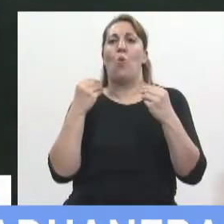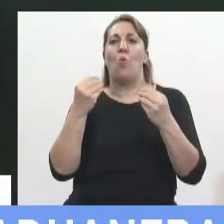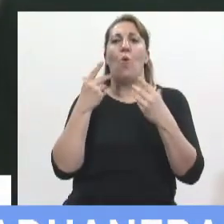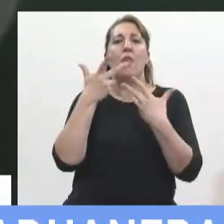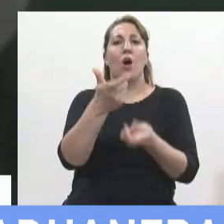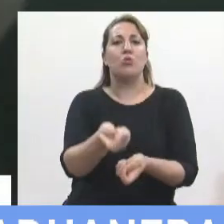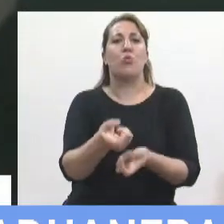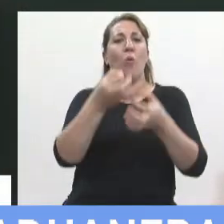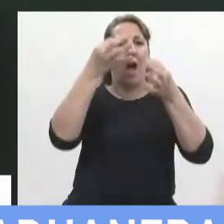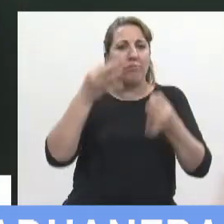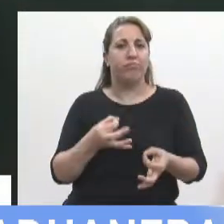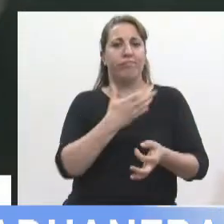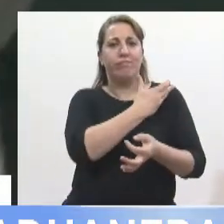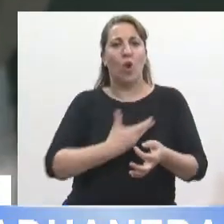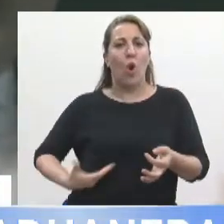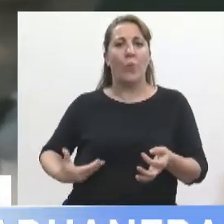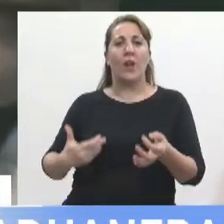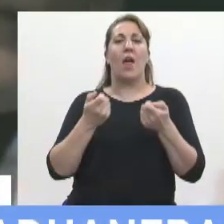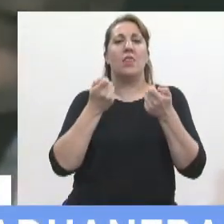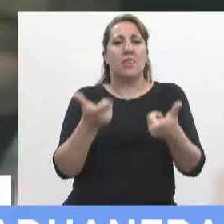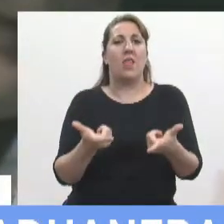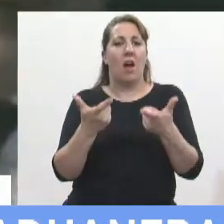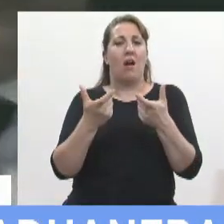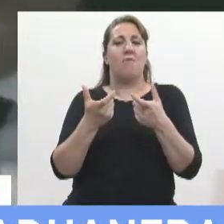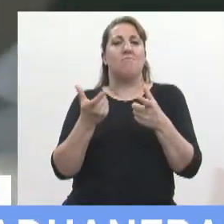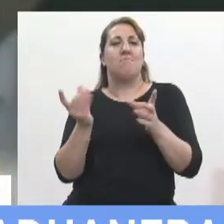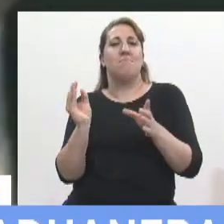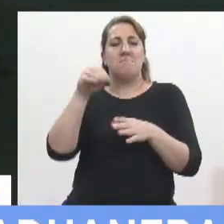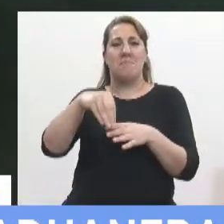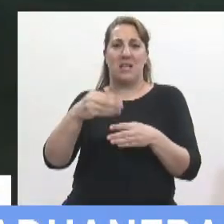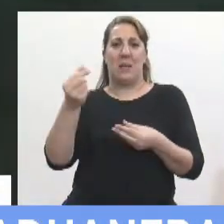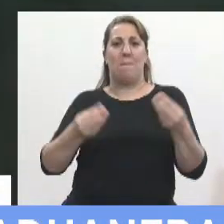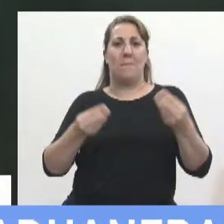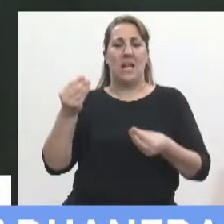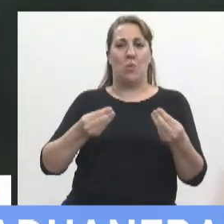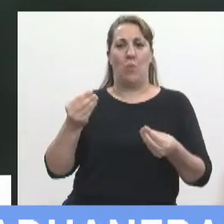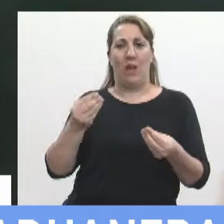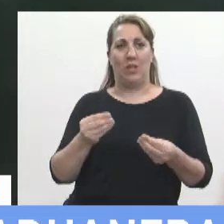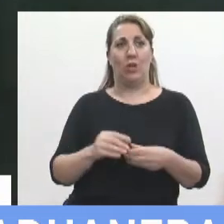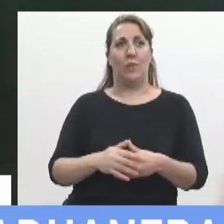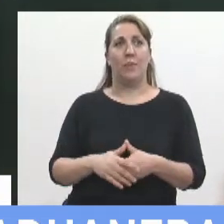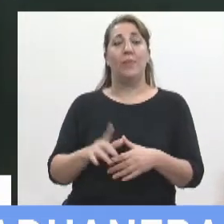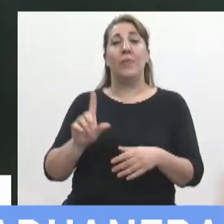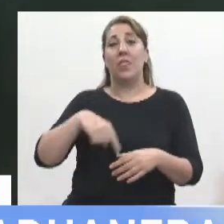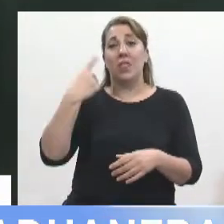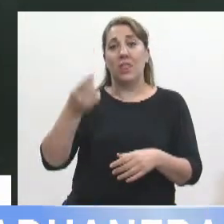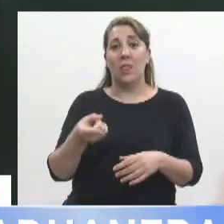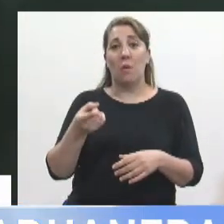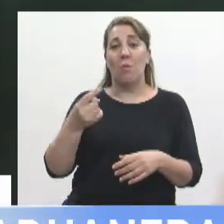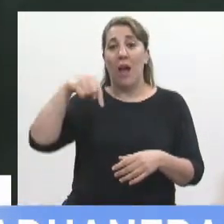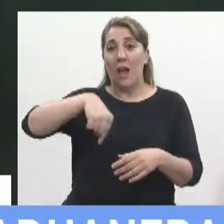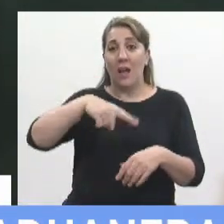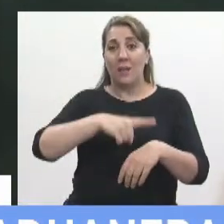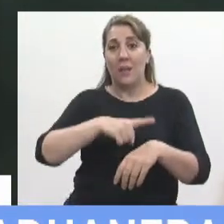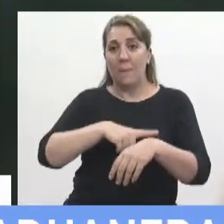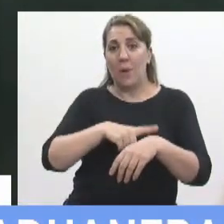a la gobernabilidad con la ampliación del presupuesto pero luego se pasa en este momento